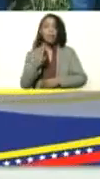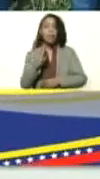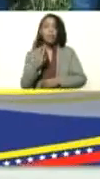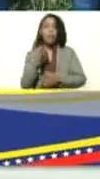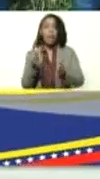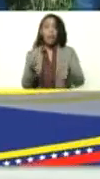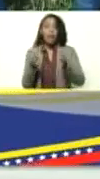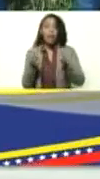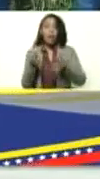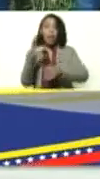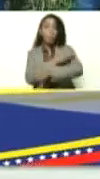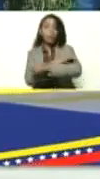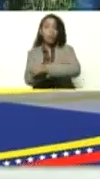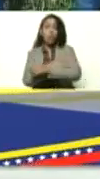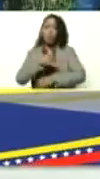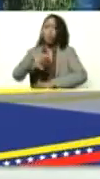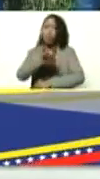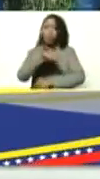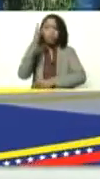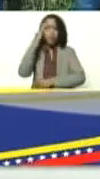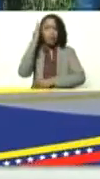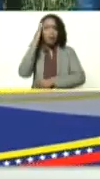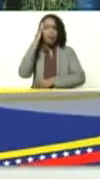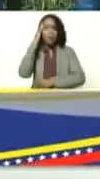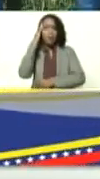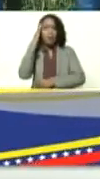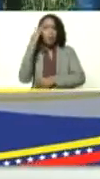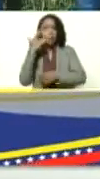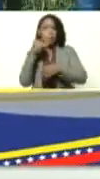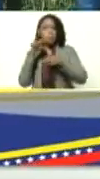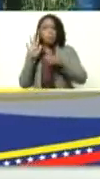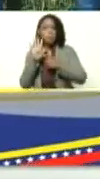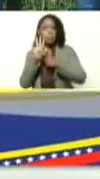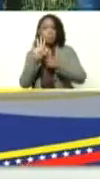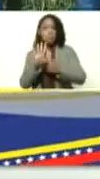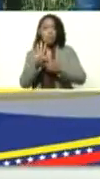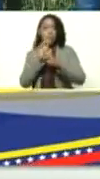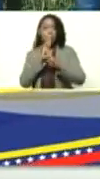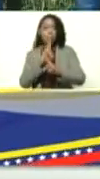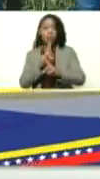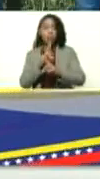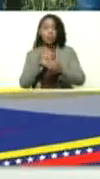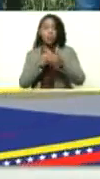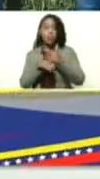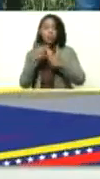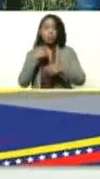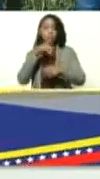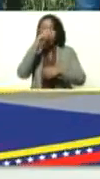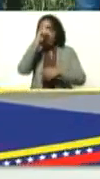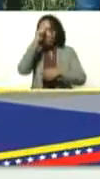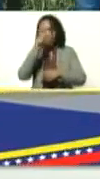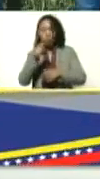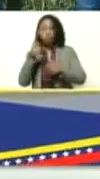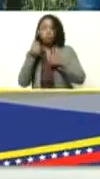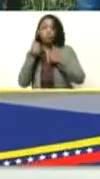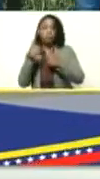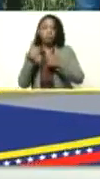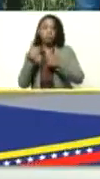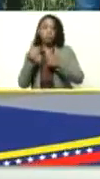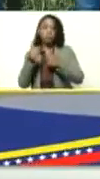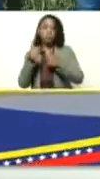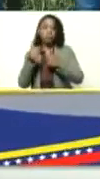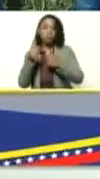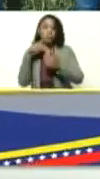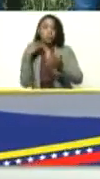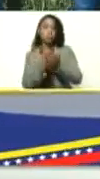oposición todos saben apenas salieron los resultados salimos nosotros a reconocer se